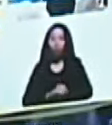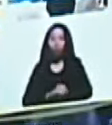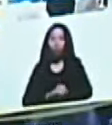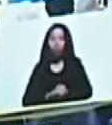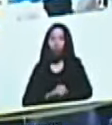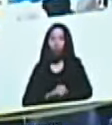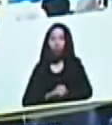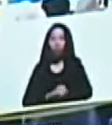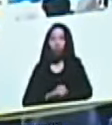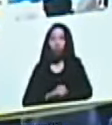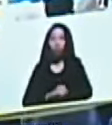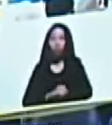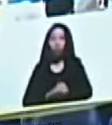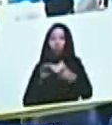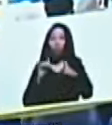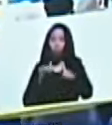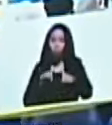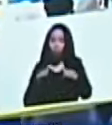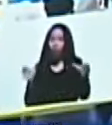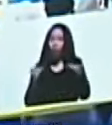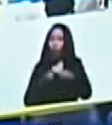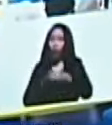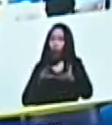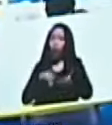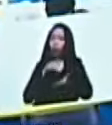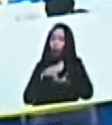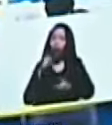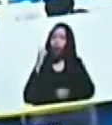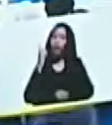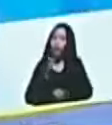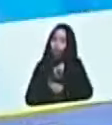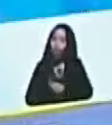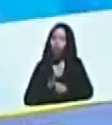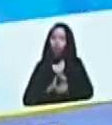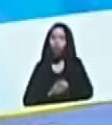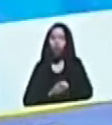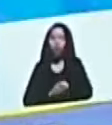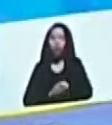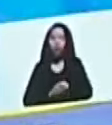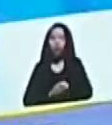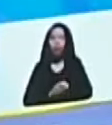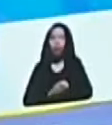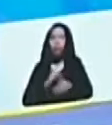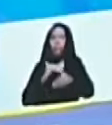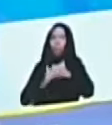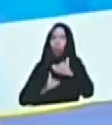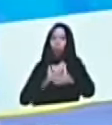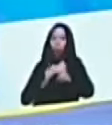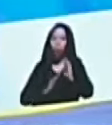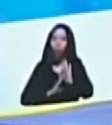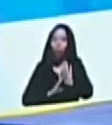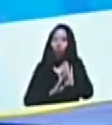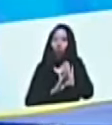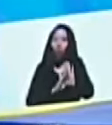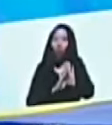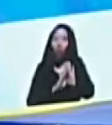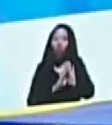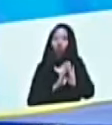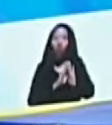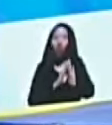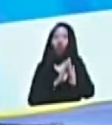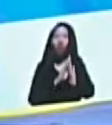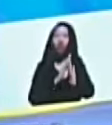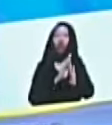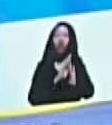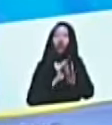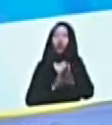Es una conferencia nacional que debe dar pasos, como